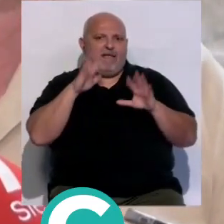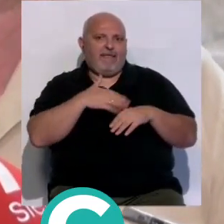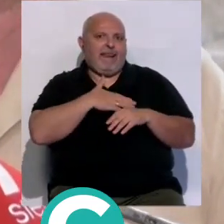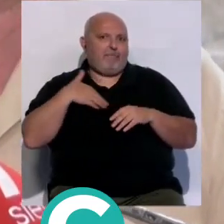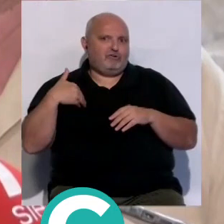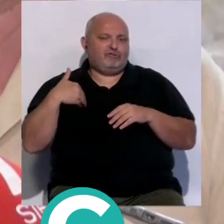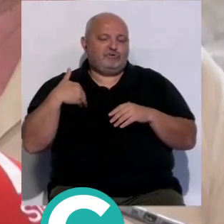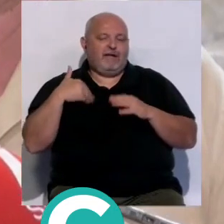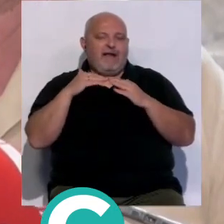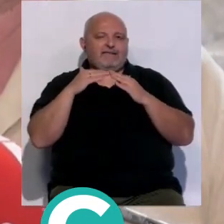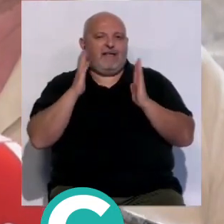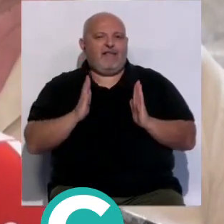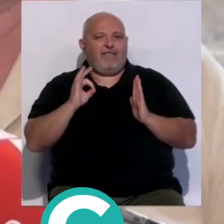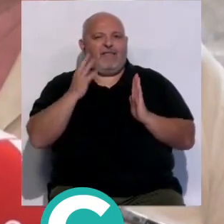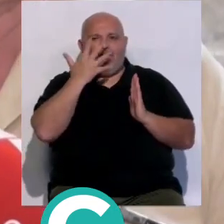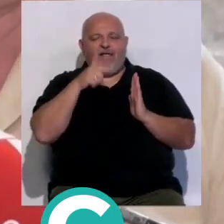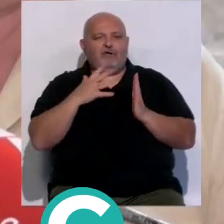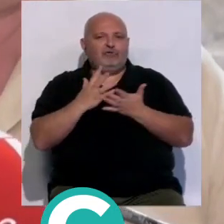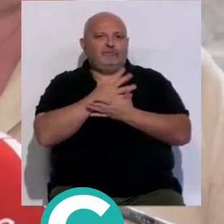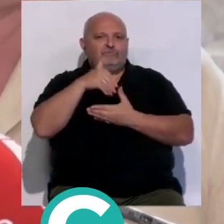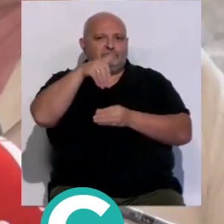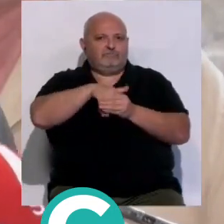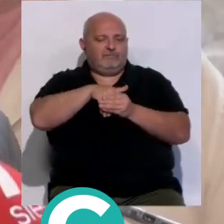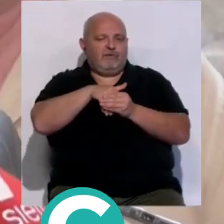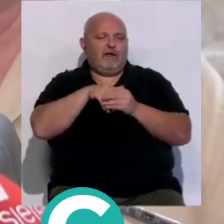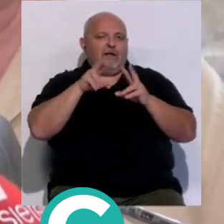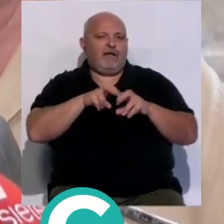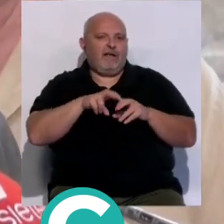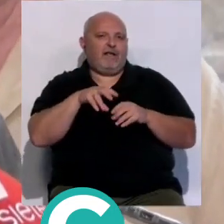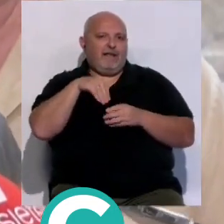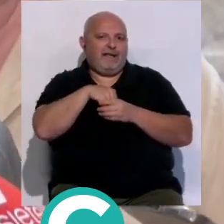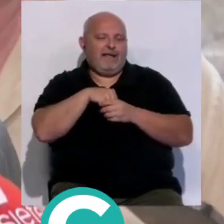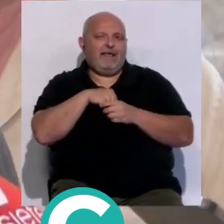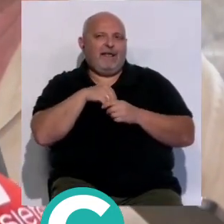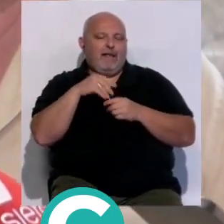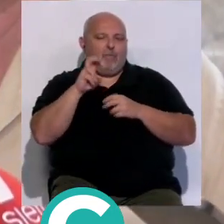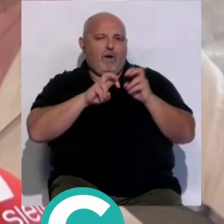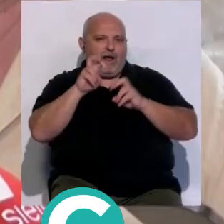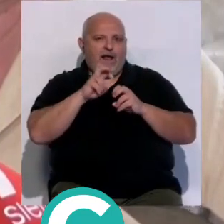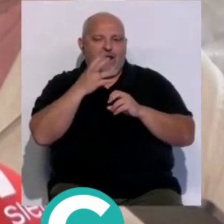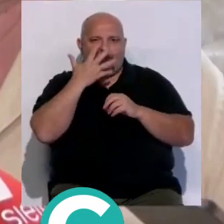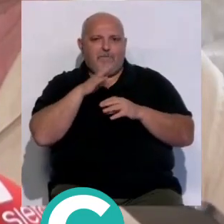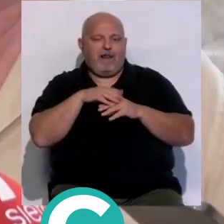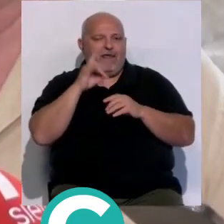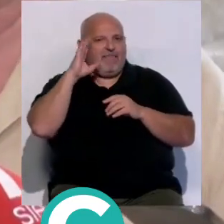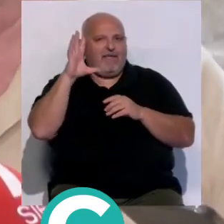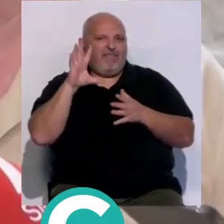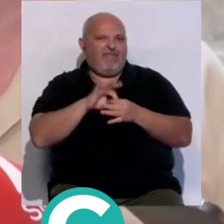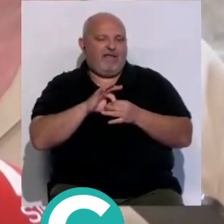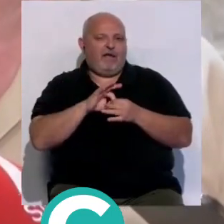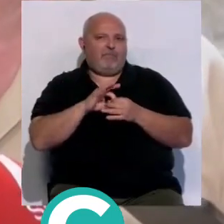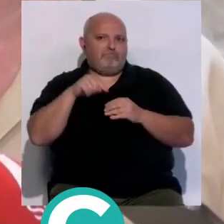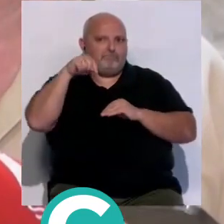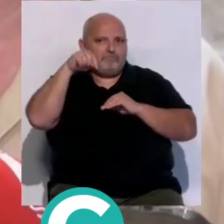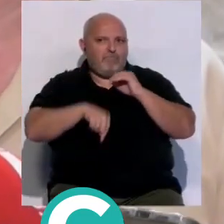queremos que la casa del carnaval acoja a todos esos investigadores y investigadoras que se acercan al carnaval de cádiz que les da bueno pues de